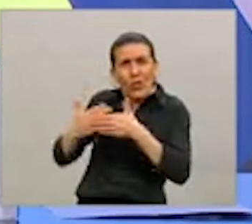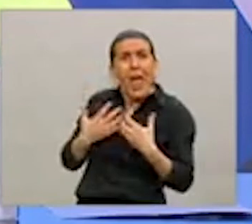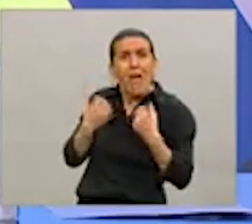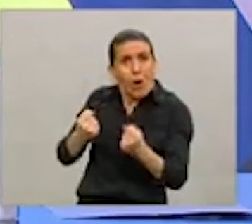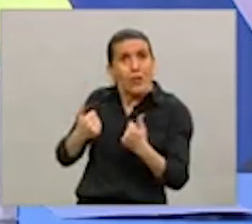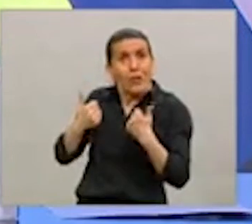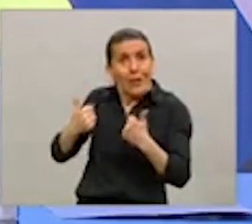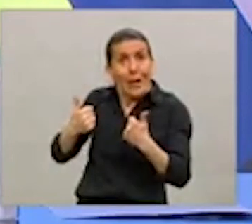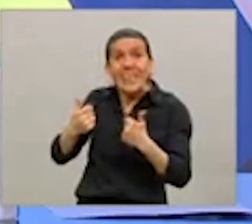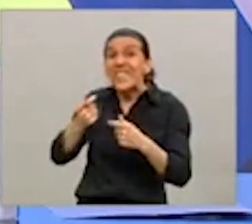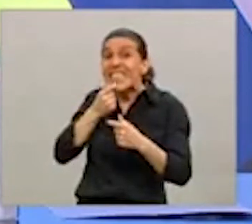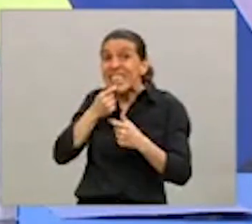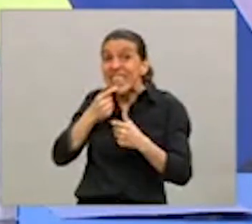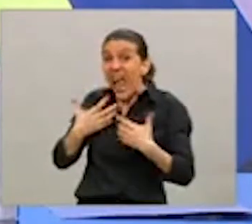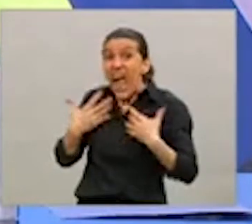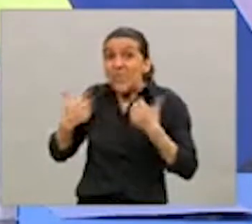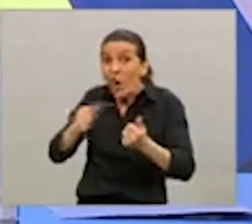hubiera sido más grave.